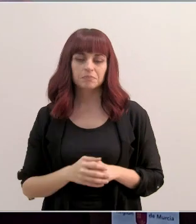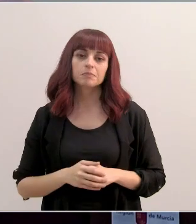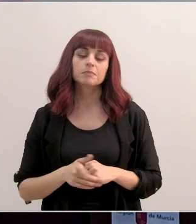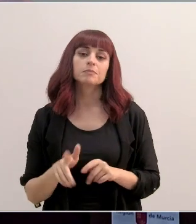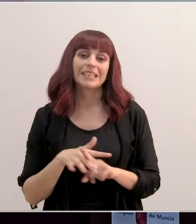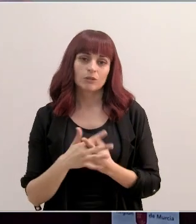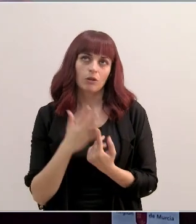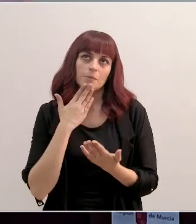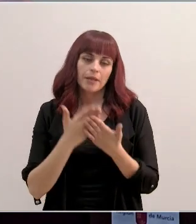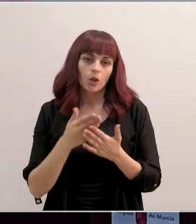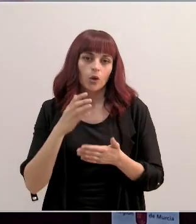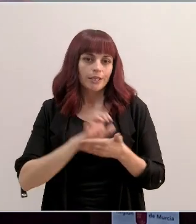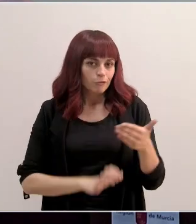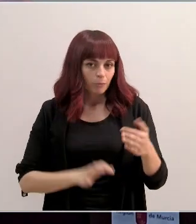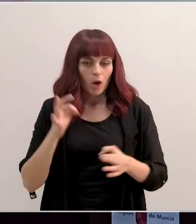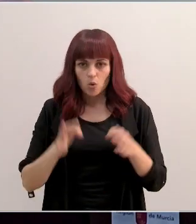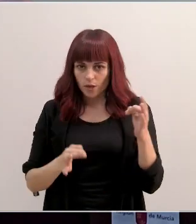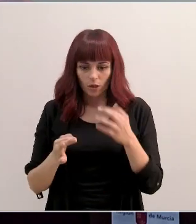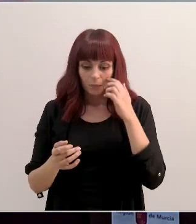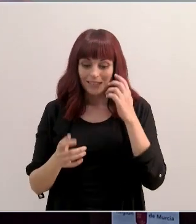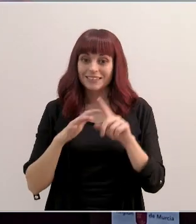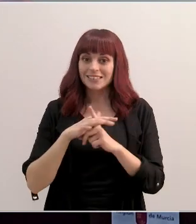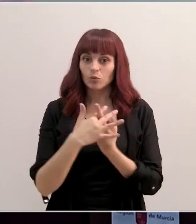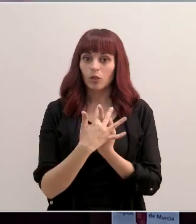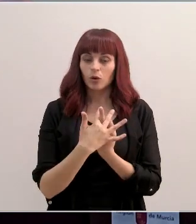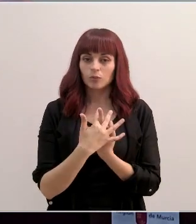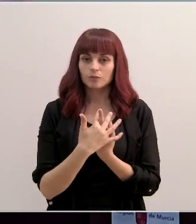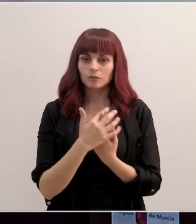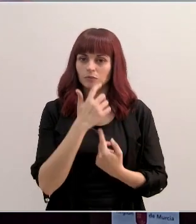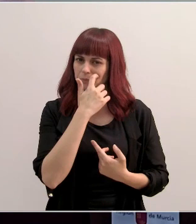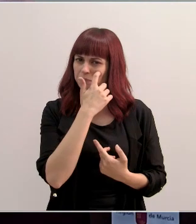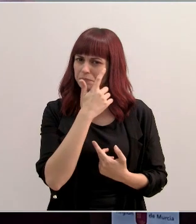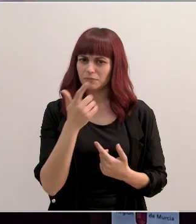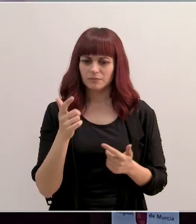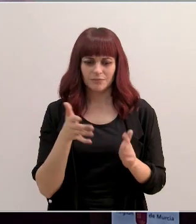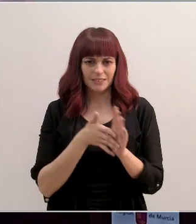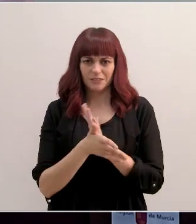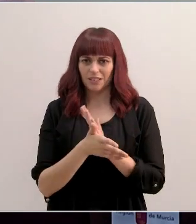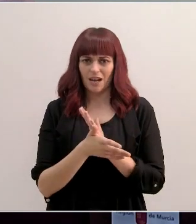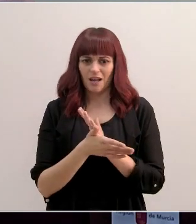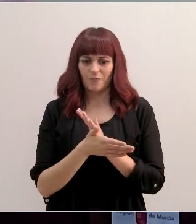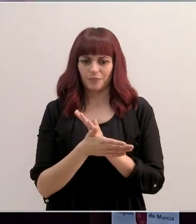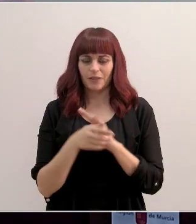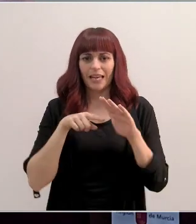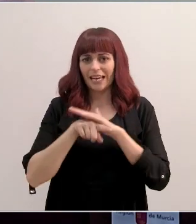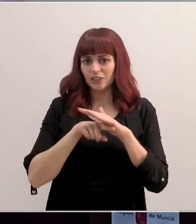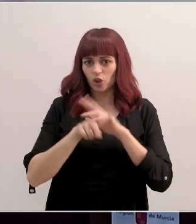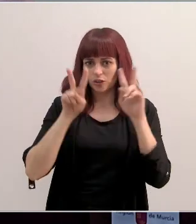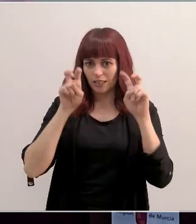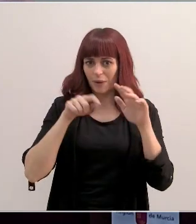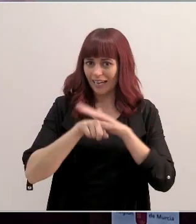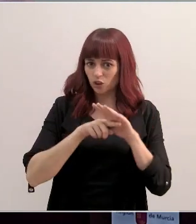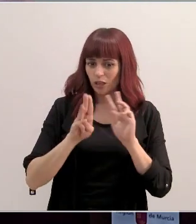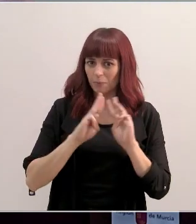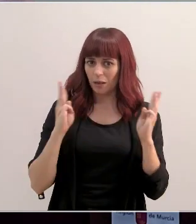se han pedido informes jurídicos o transformaciones, esta situación ya de entrada lo que va a provocar es un retraso en la tramitación de este asunto, tramitación